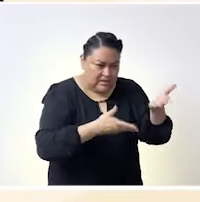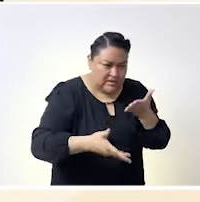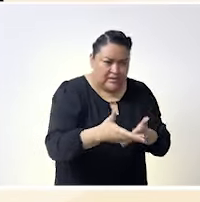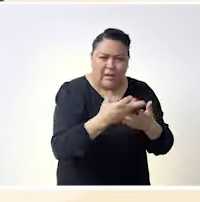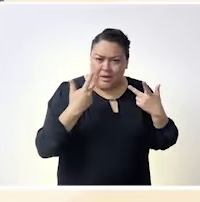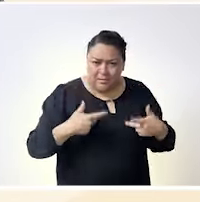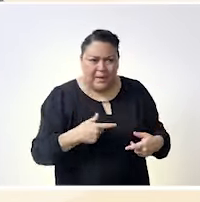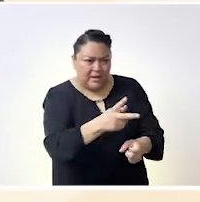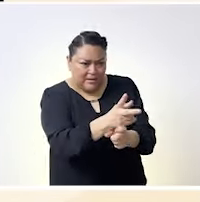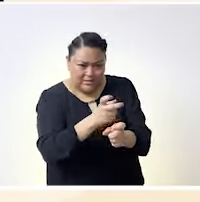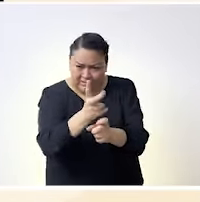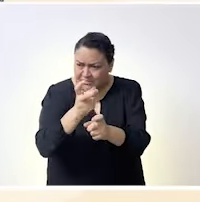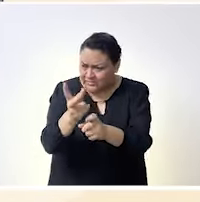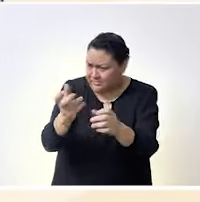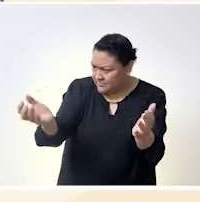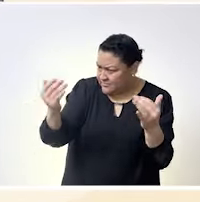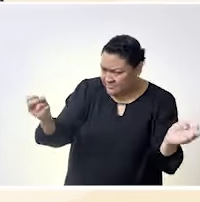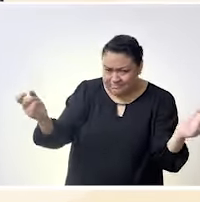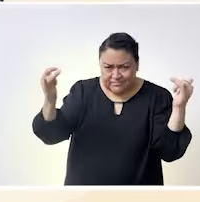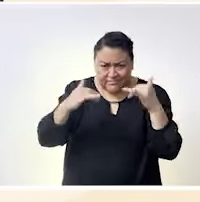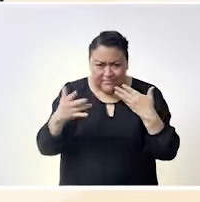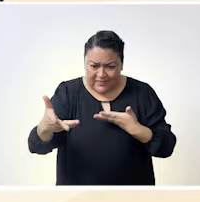alguien de esta manera jalar